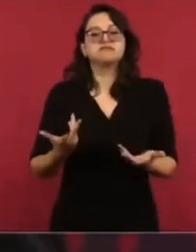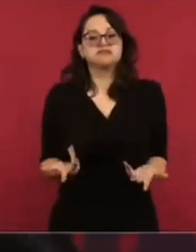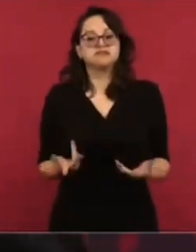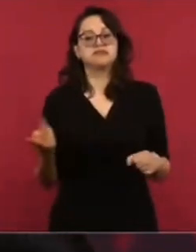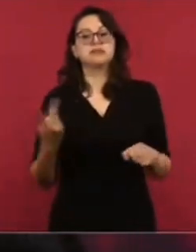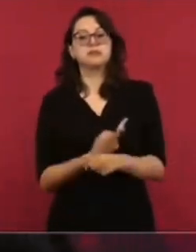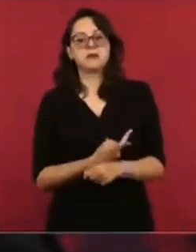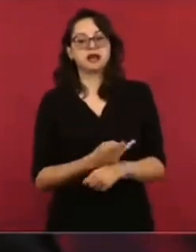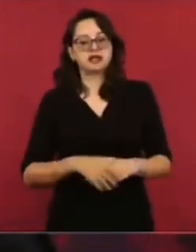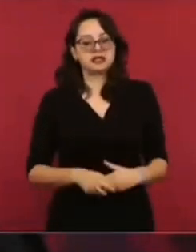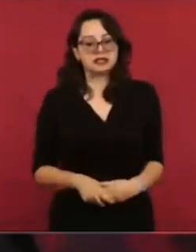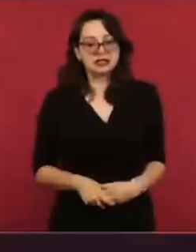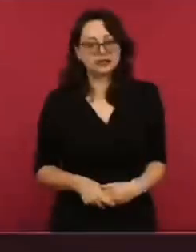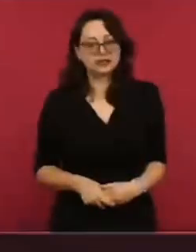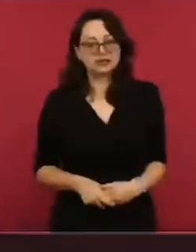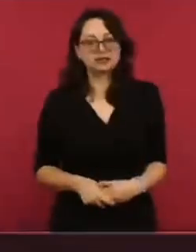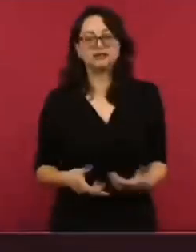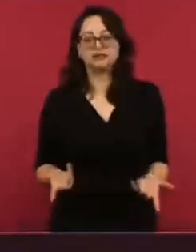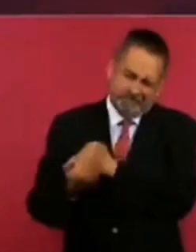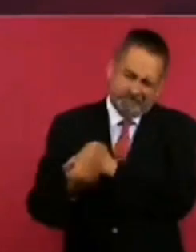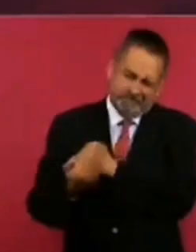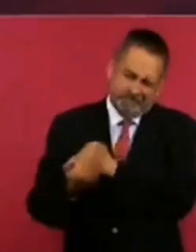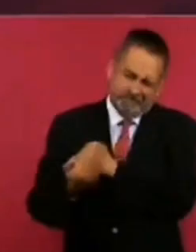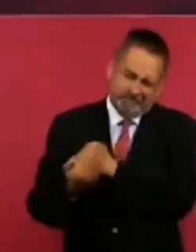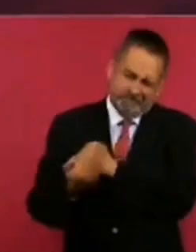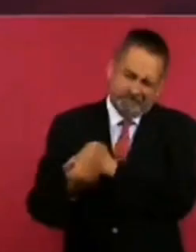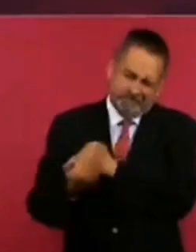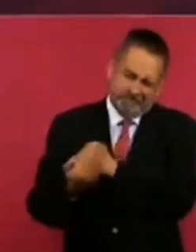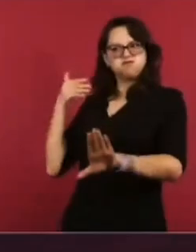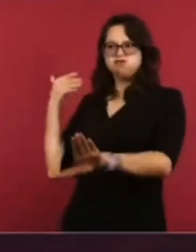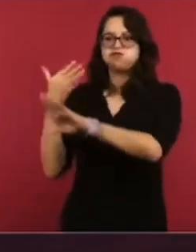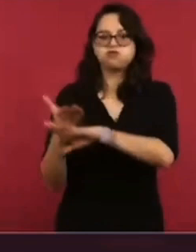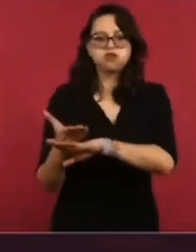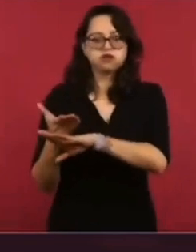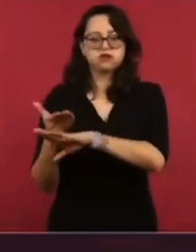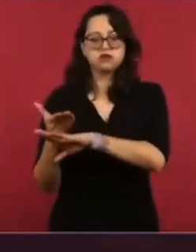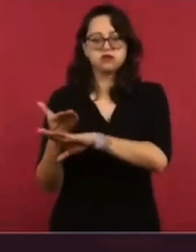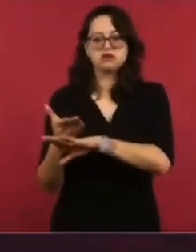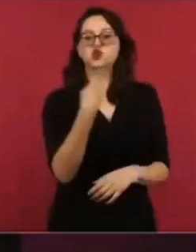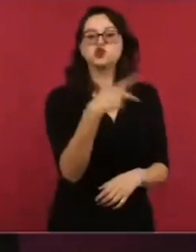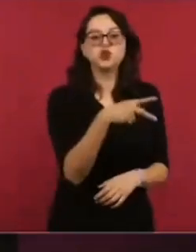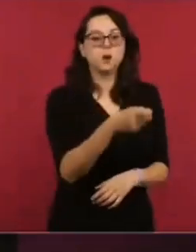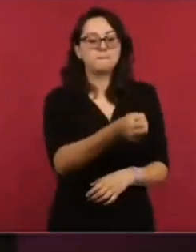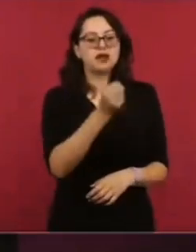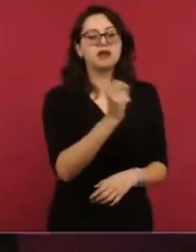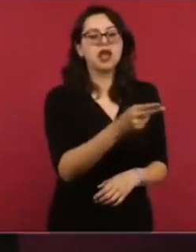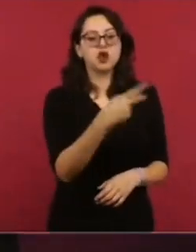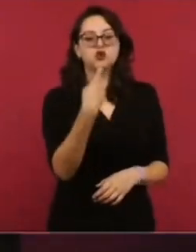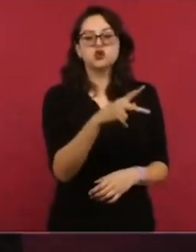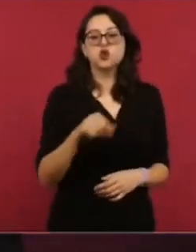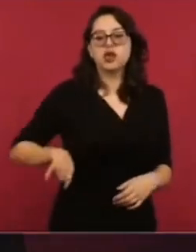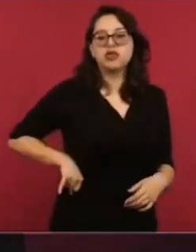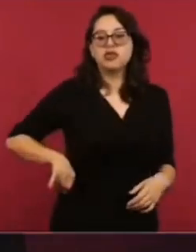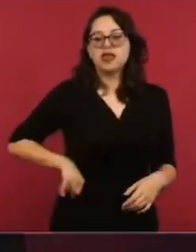a una reacción en favor de los privilegios y de los fueros.